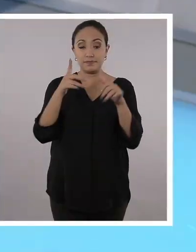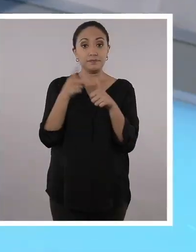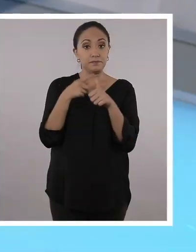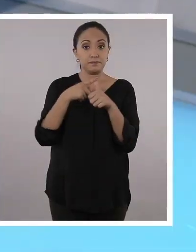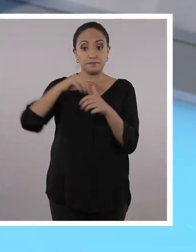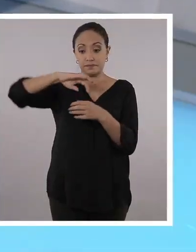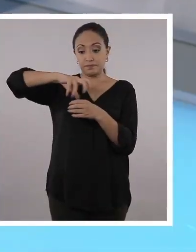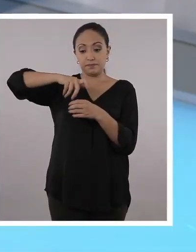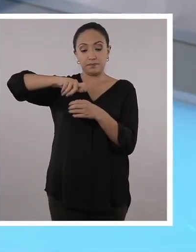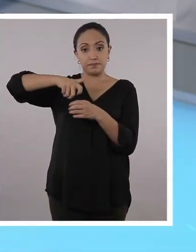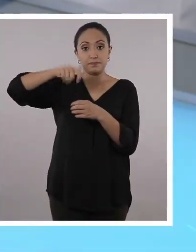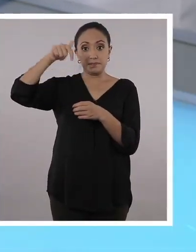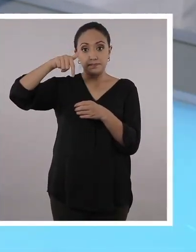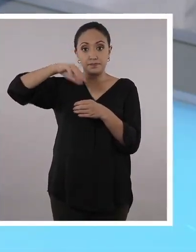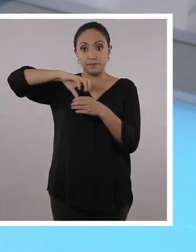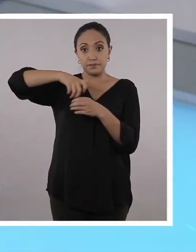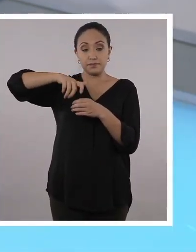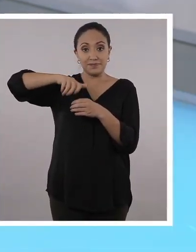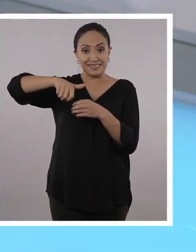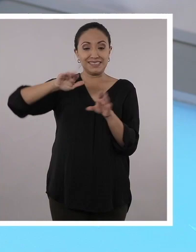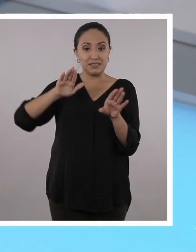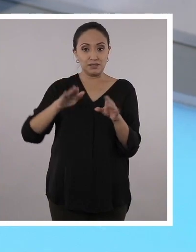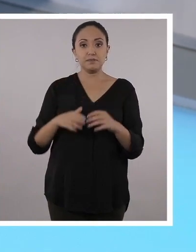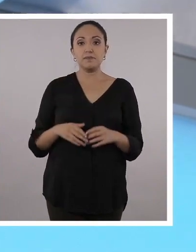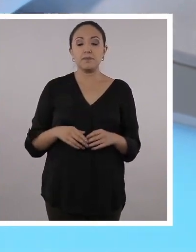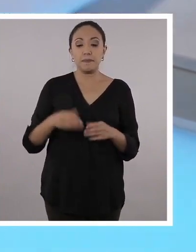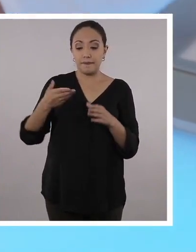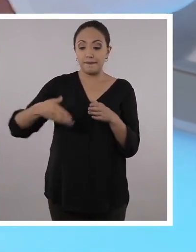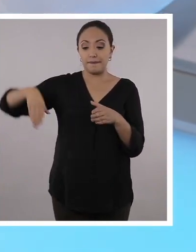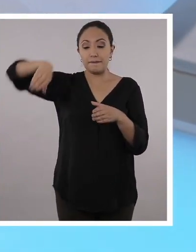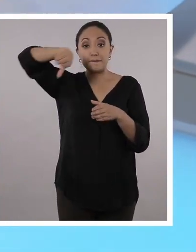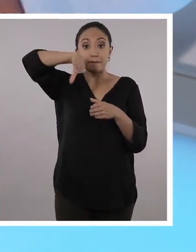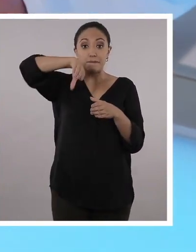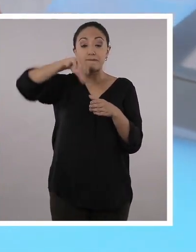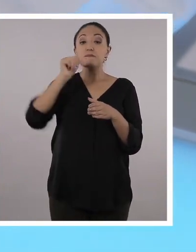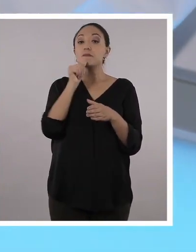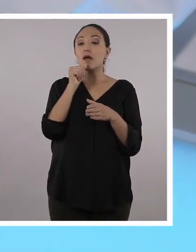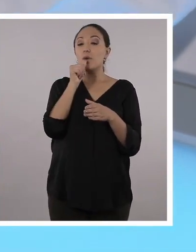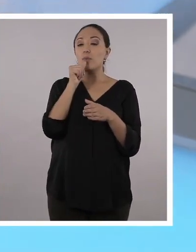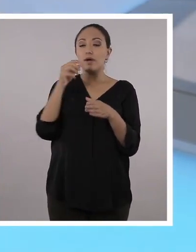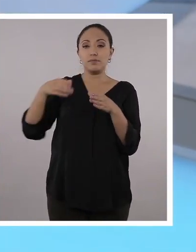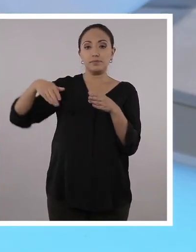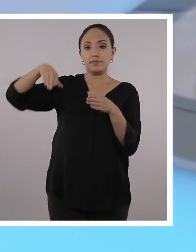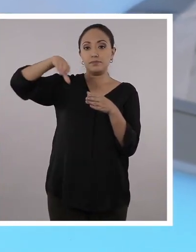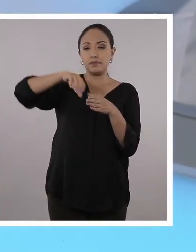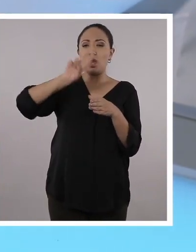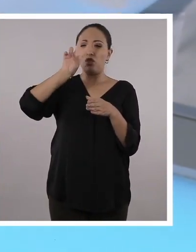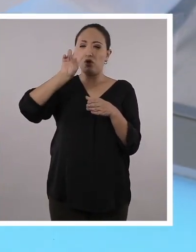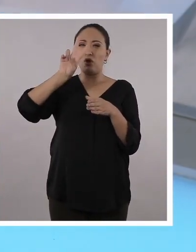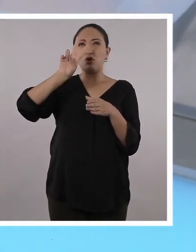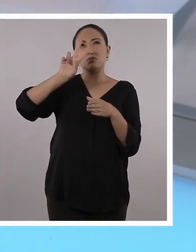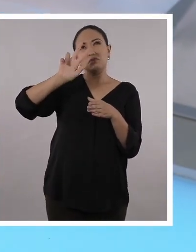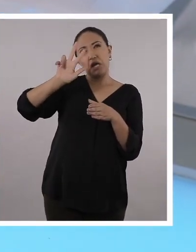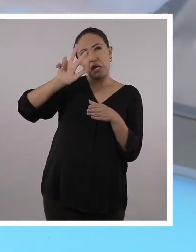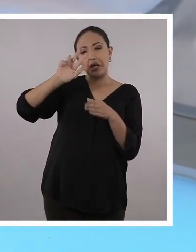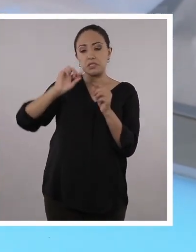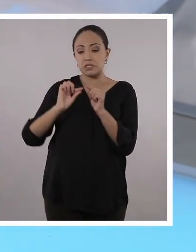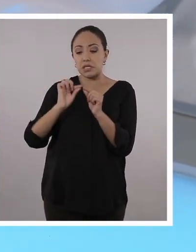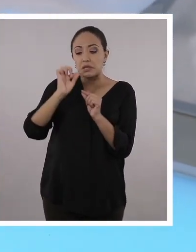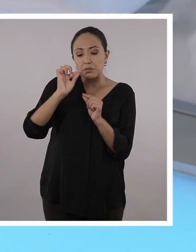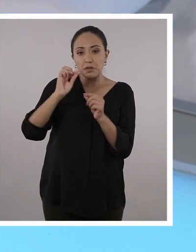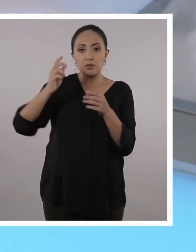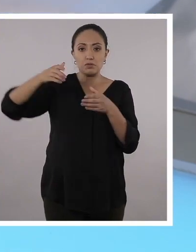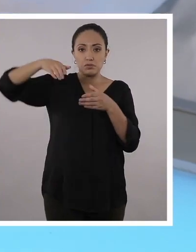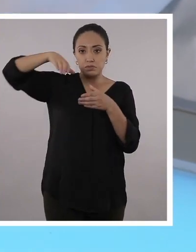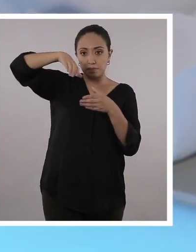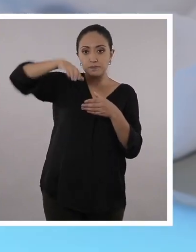Primero necesitamos un recipiente de vidrio. Ahora colocamos agua, dos dedos o dos centímetros.